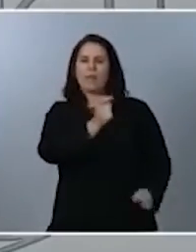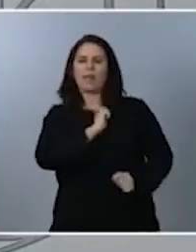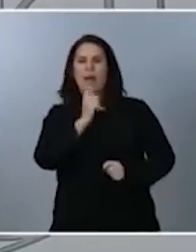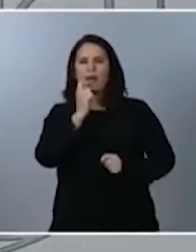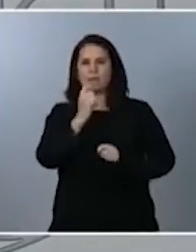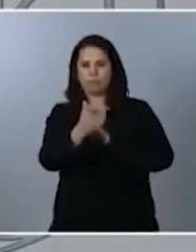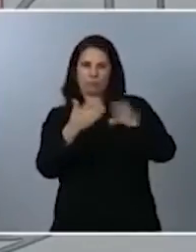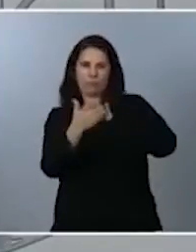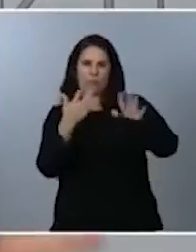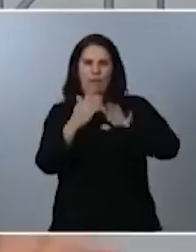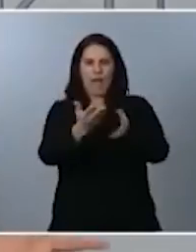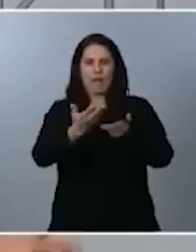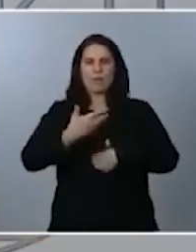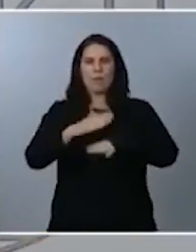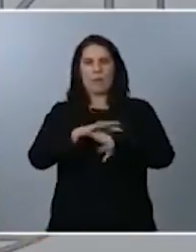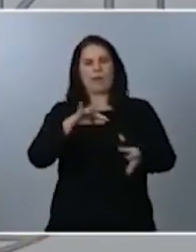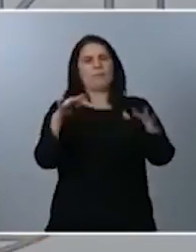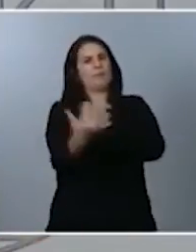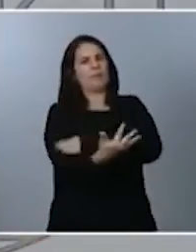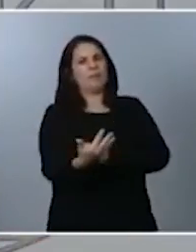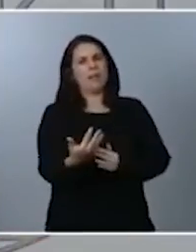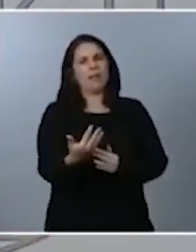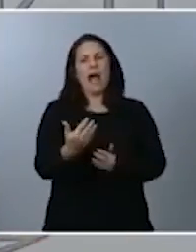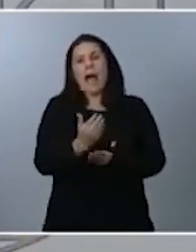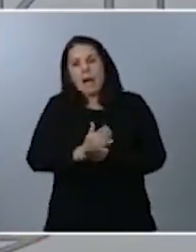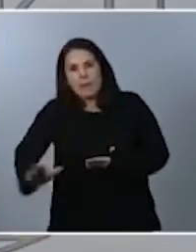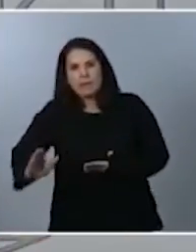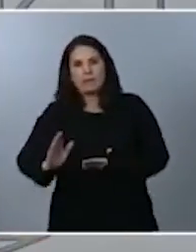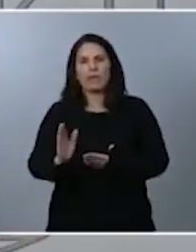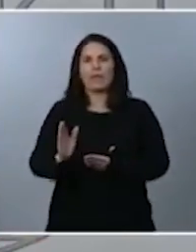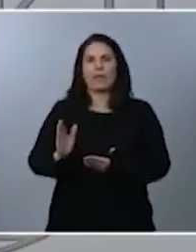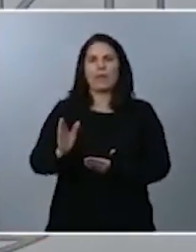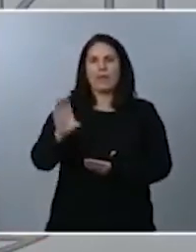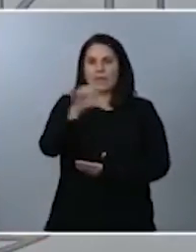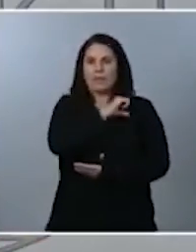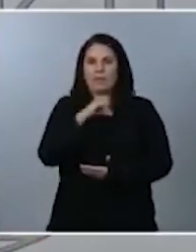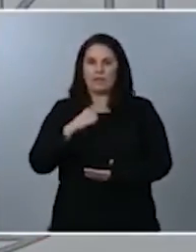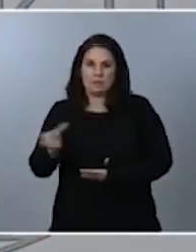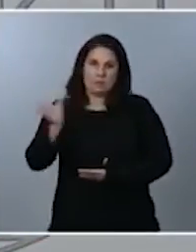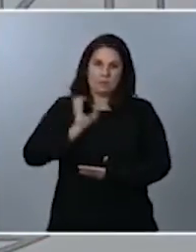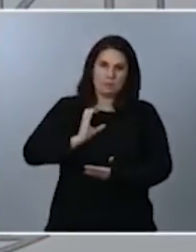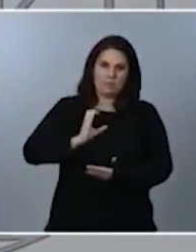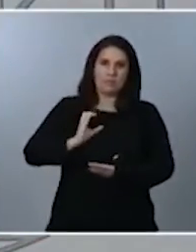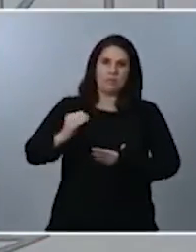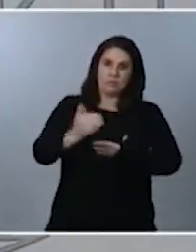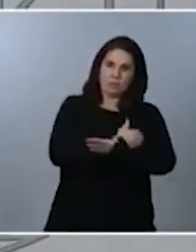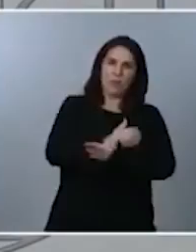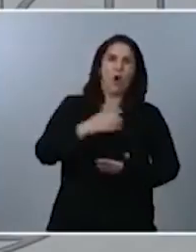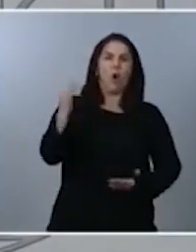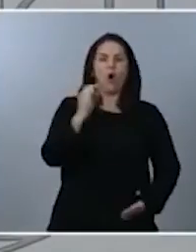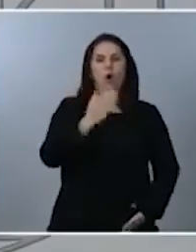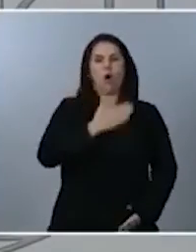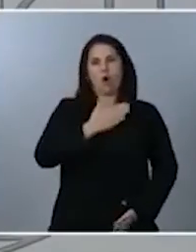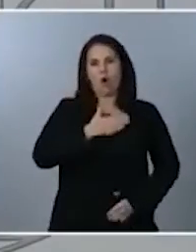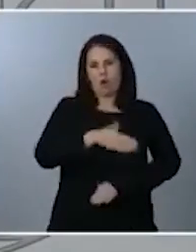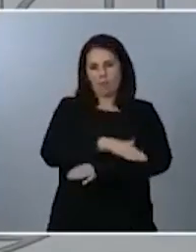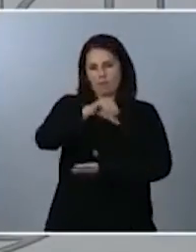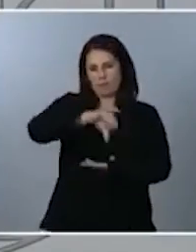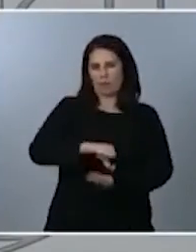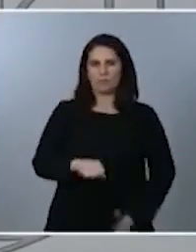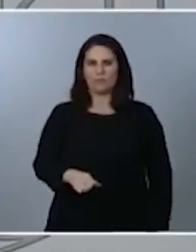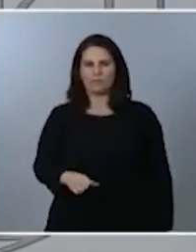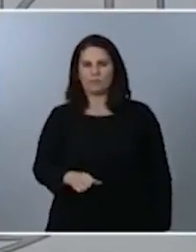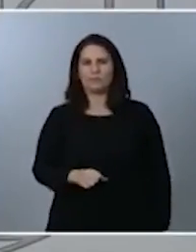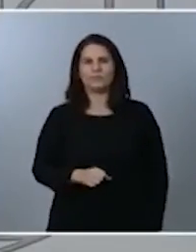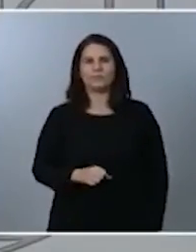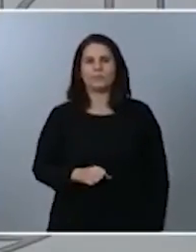independencia que la recaudación caiga en manos de comunidades autónomas o la recaudación esté en la Administración general del Estado. Y,